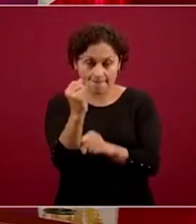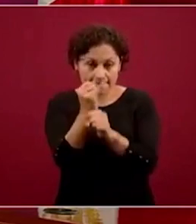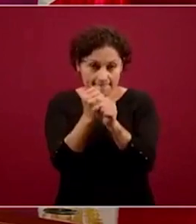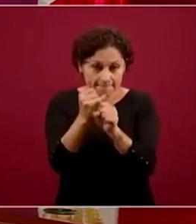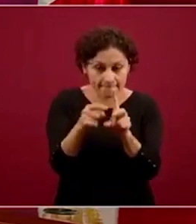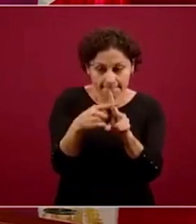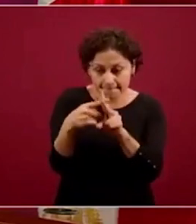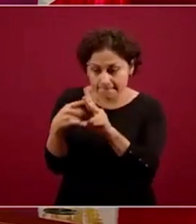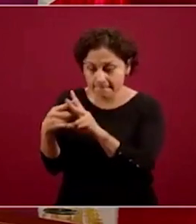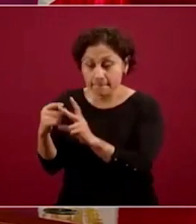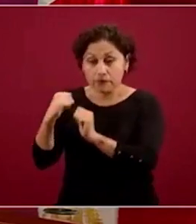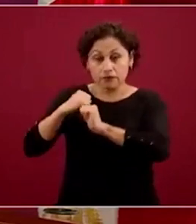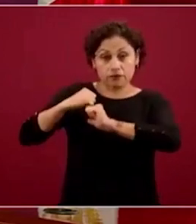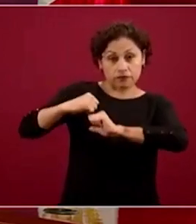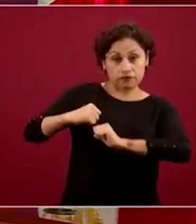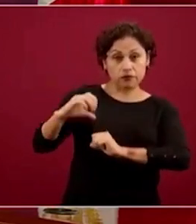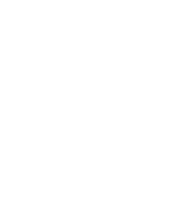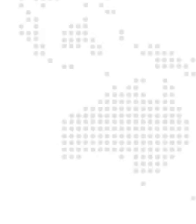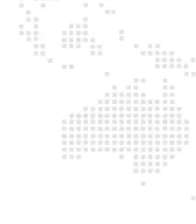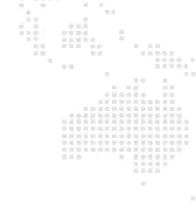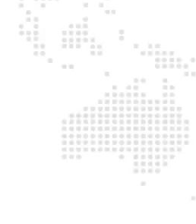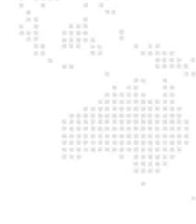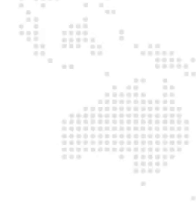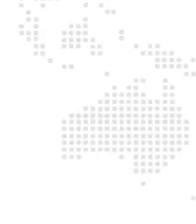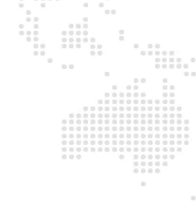el Consejo Nacional de Ciencia y Tecnología.